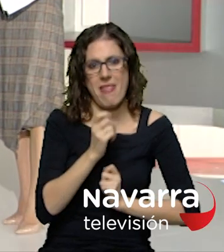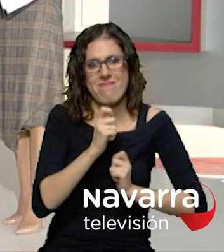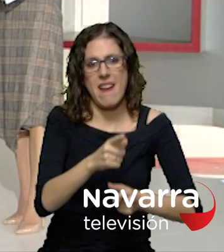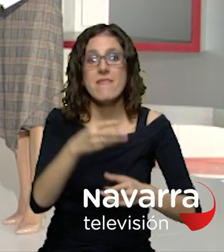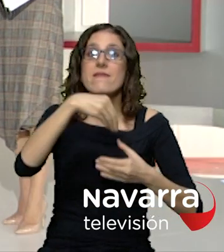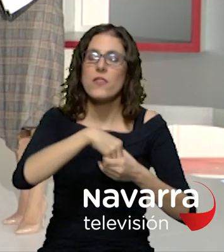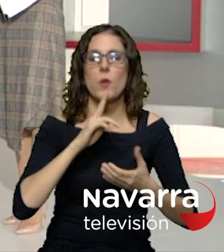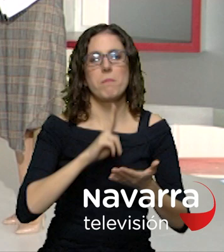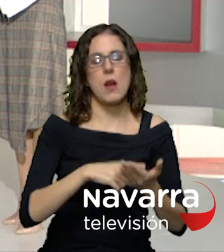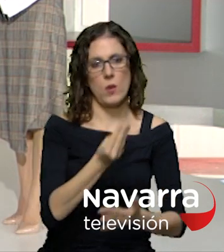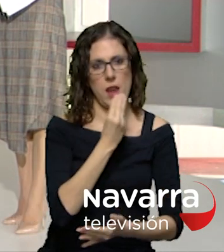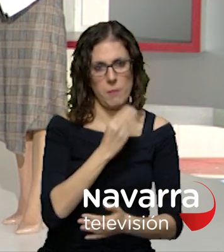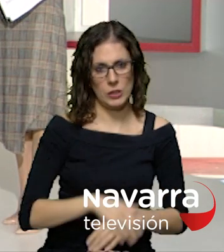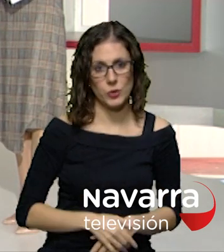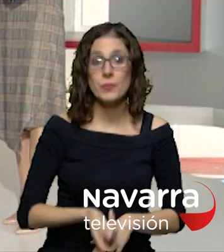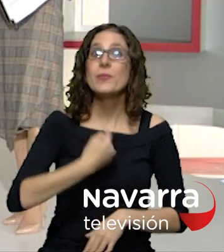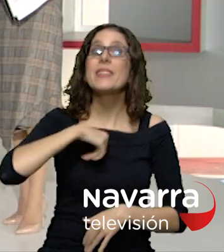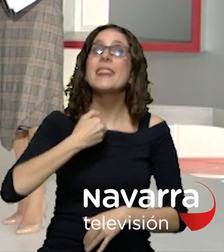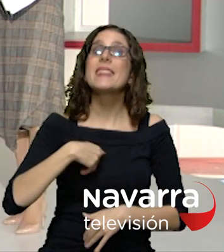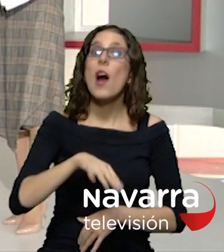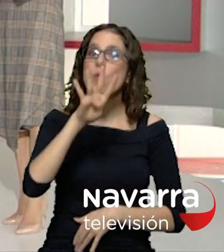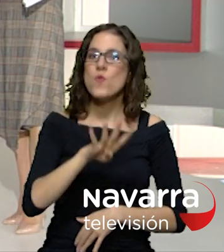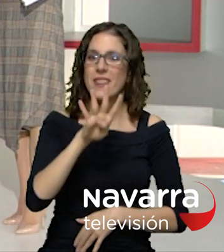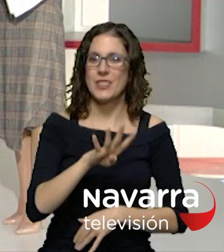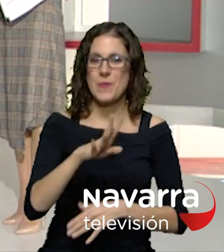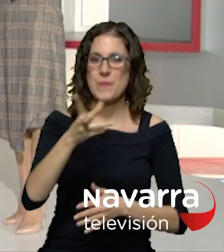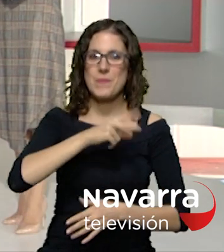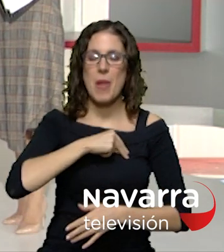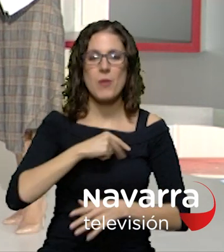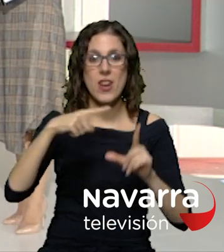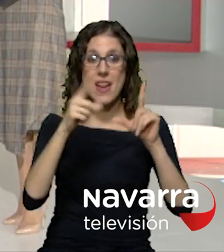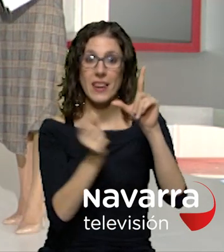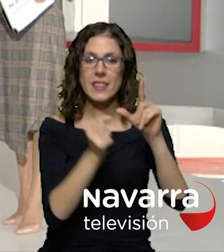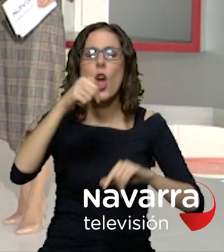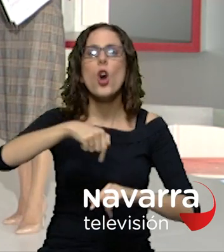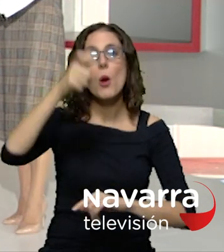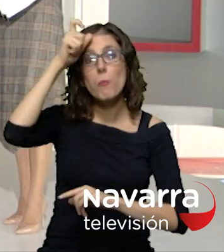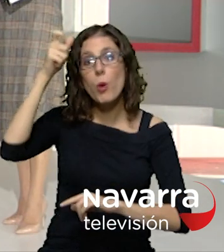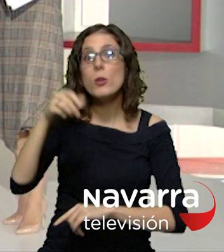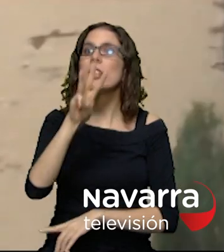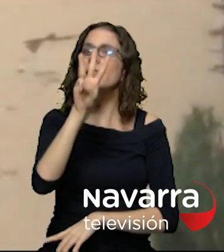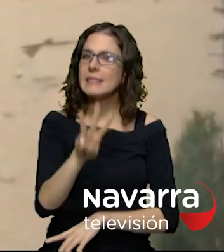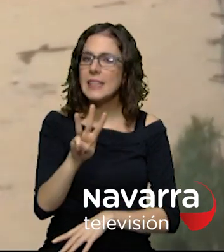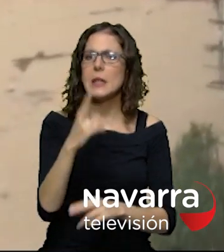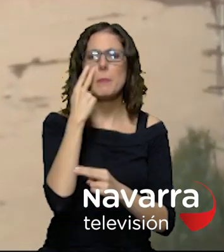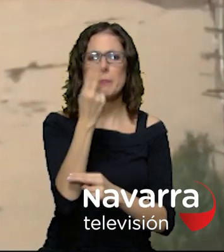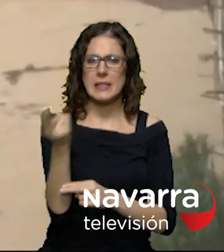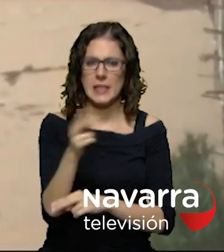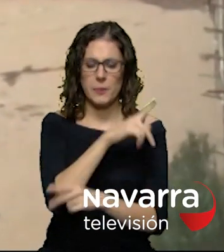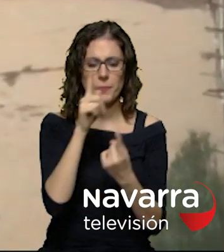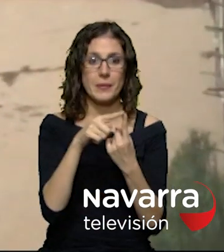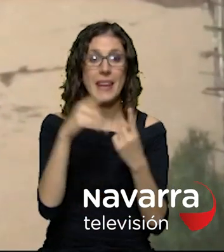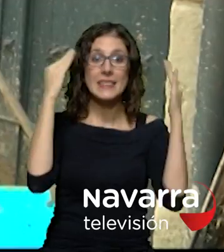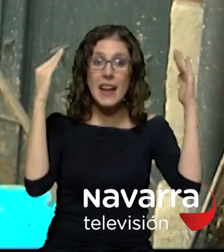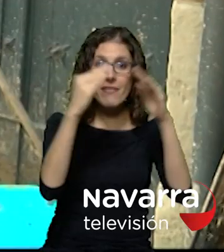y en nuestra ruta por la cuarta edición de los premios navarra televisión hoy visitaremos tres pueblos ejemplares tafaya roncesvalles